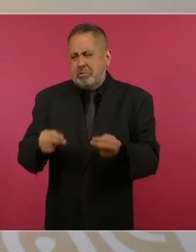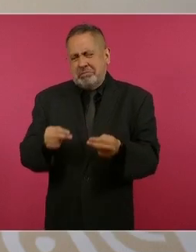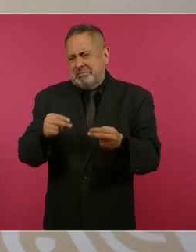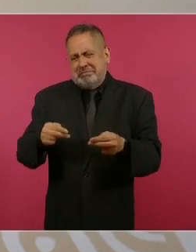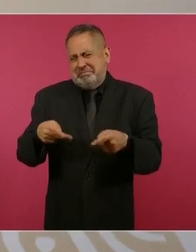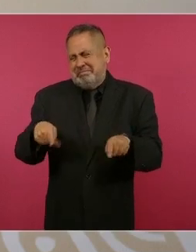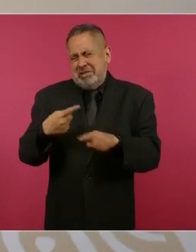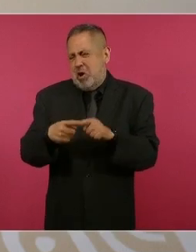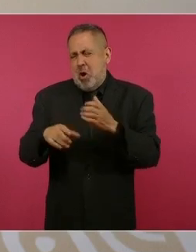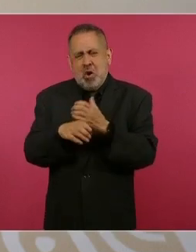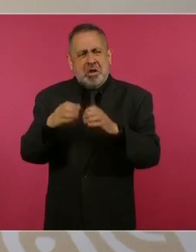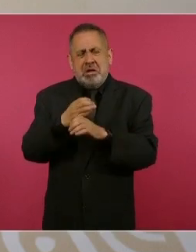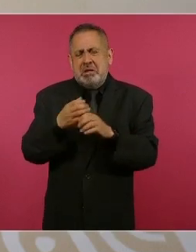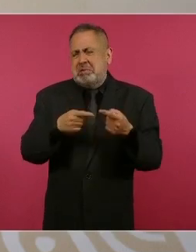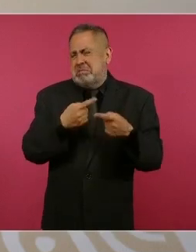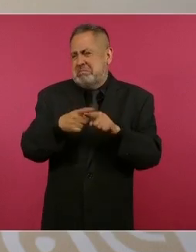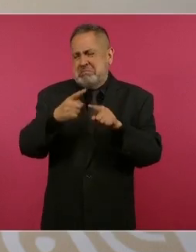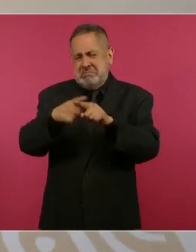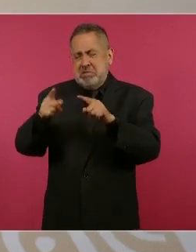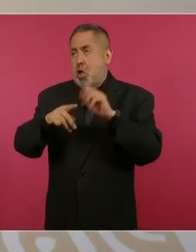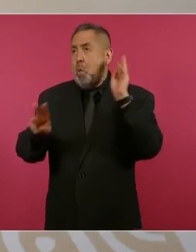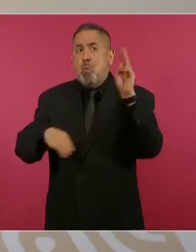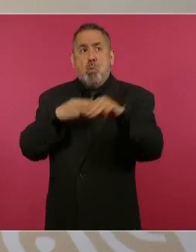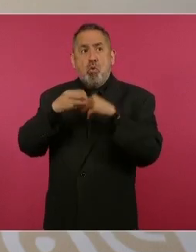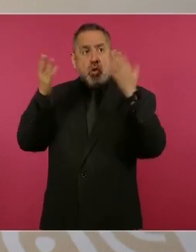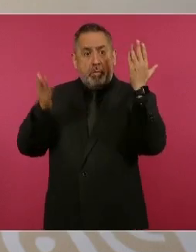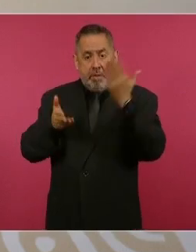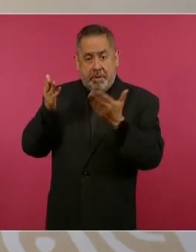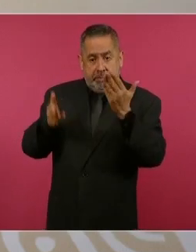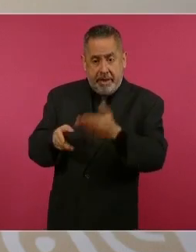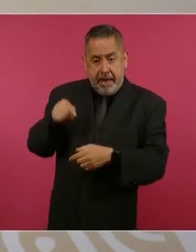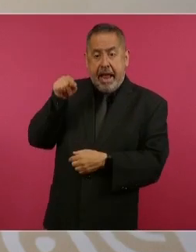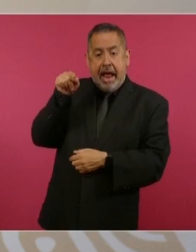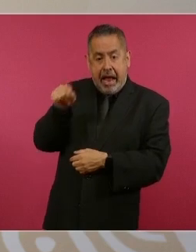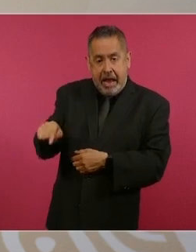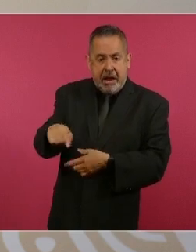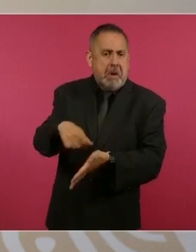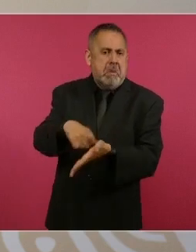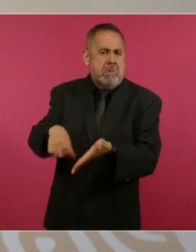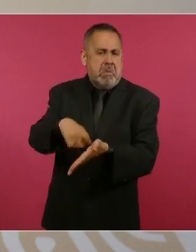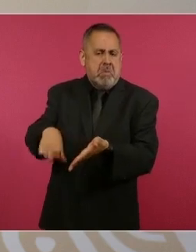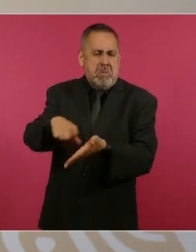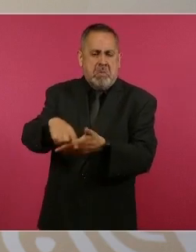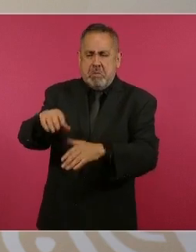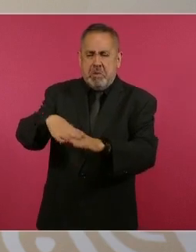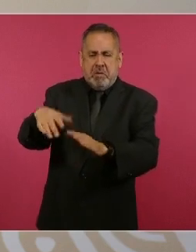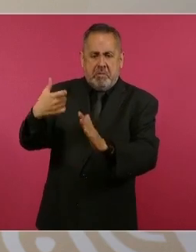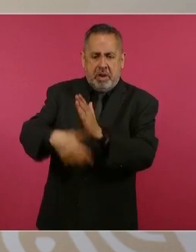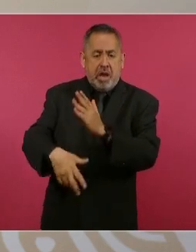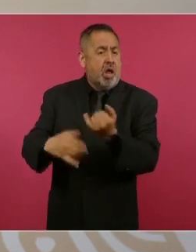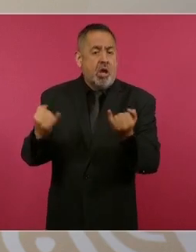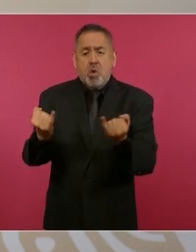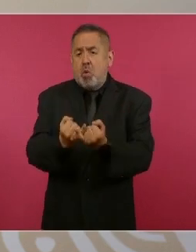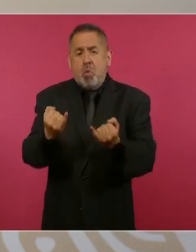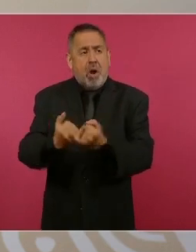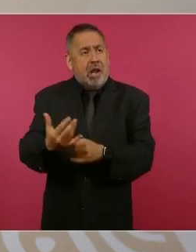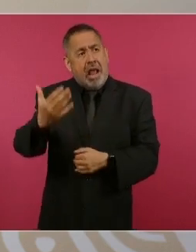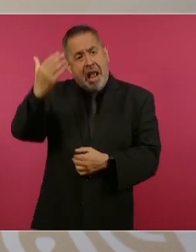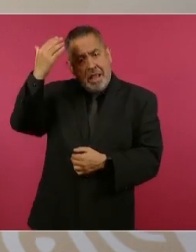de todo el mundo en Chichetumal como era antes.